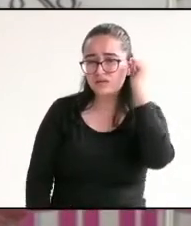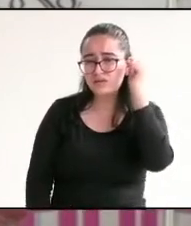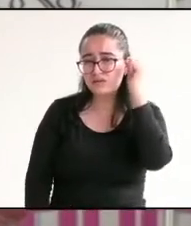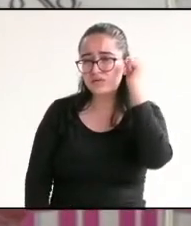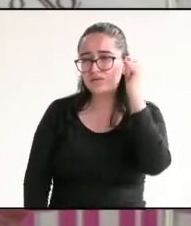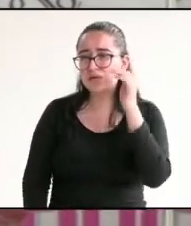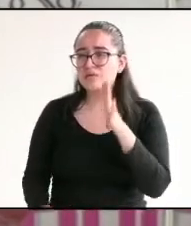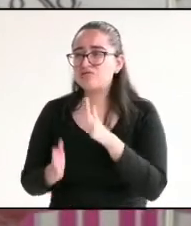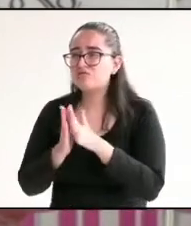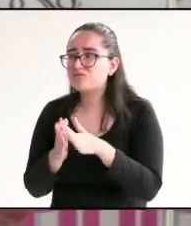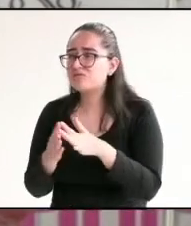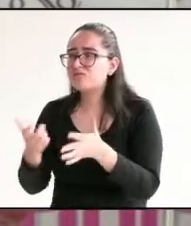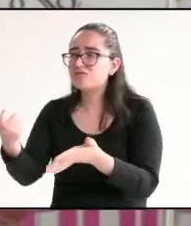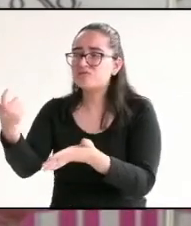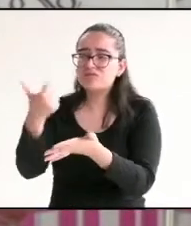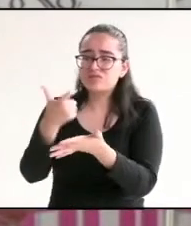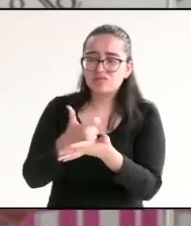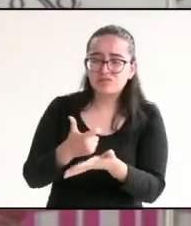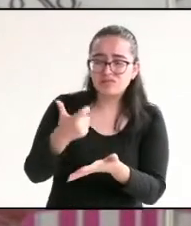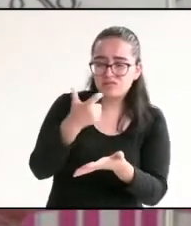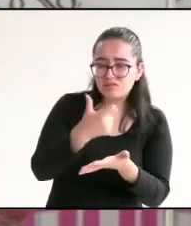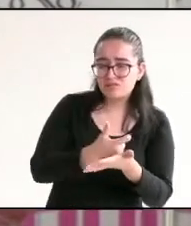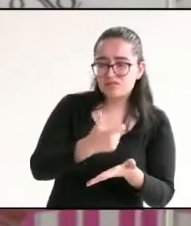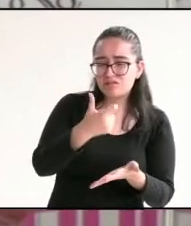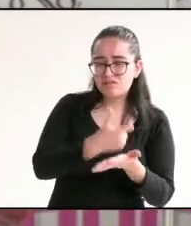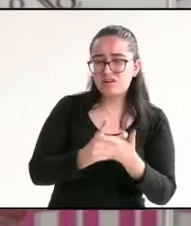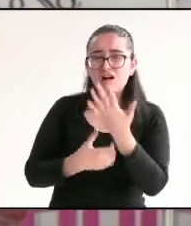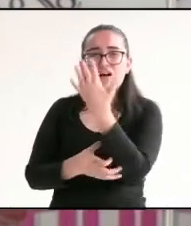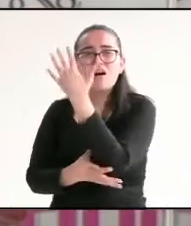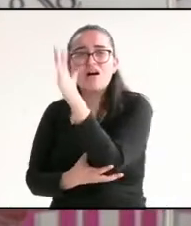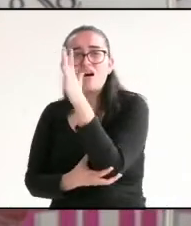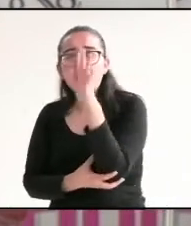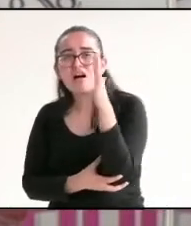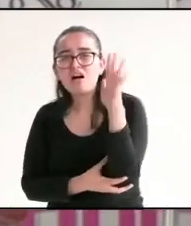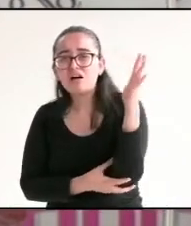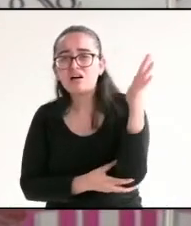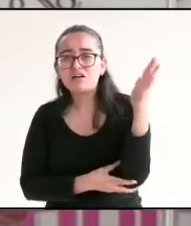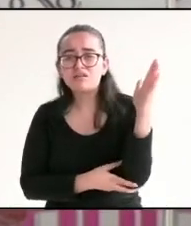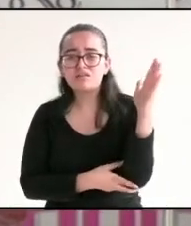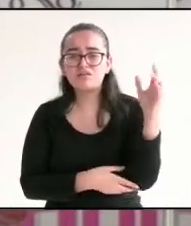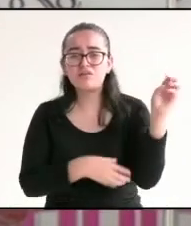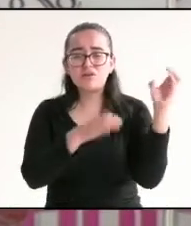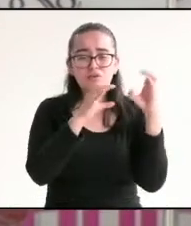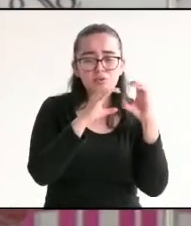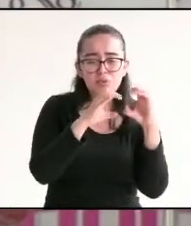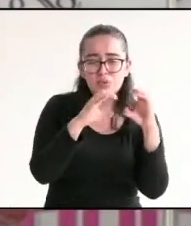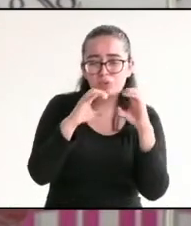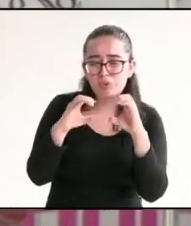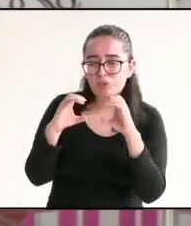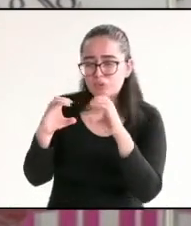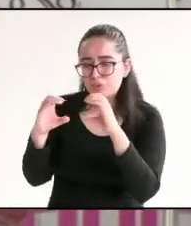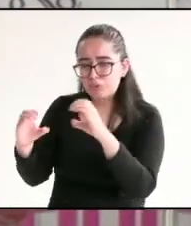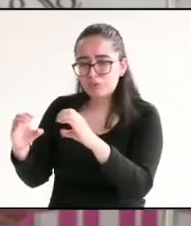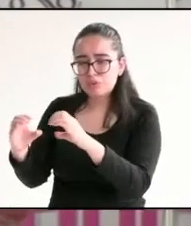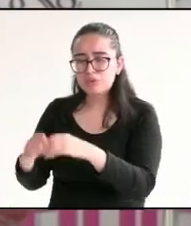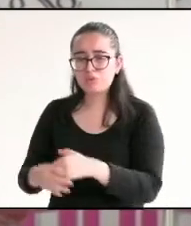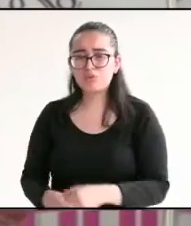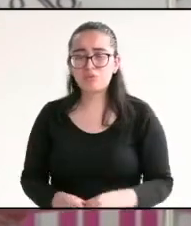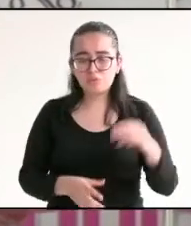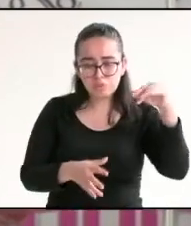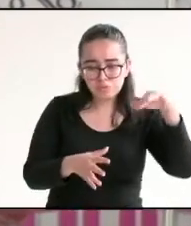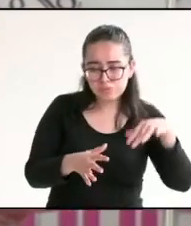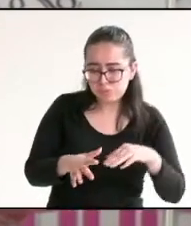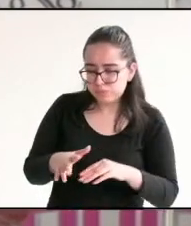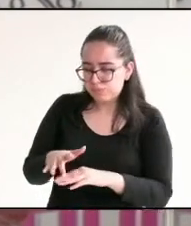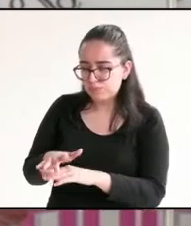pedimos que nos paguen por servicios ambientales a los árboles que cuidan la cuenca hidrológica del río Actopan. Tenemos